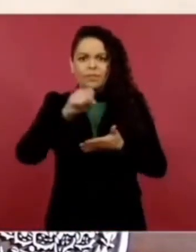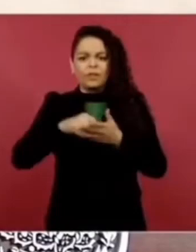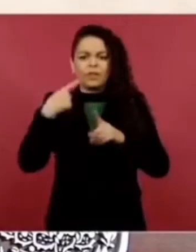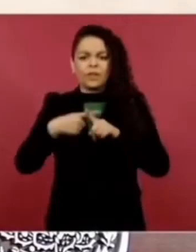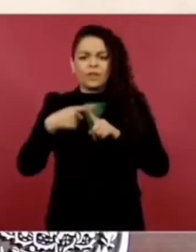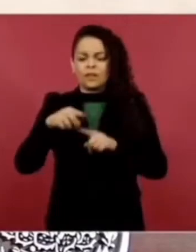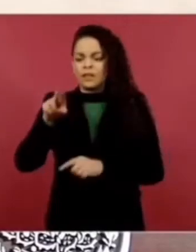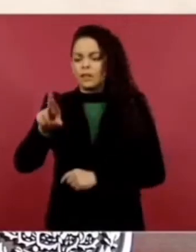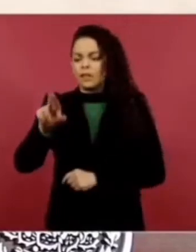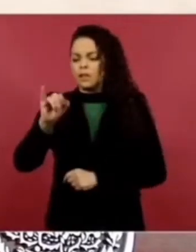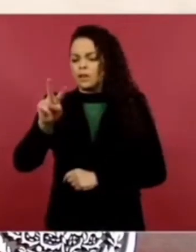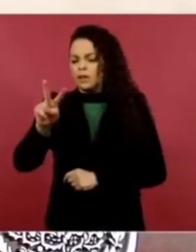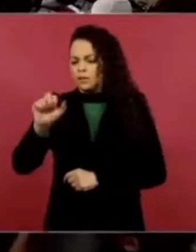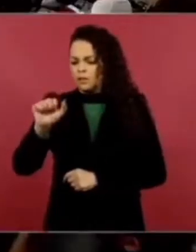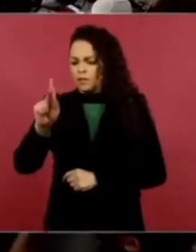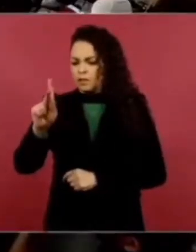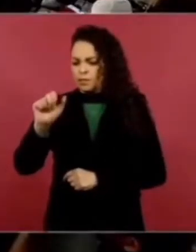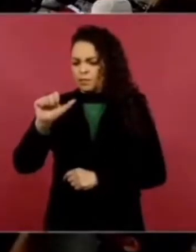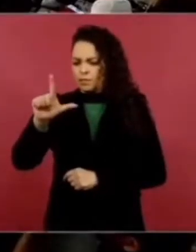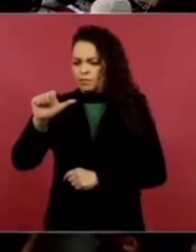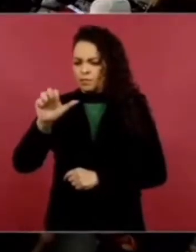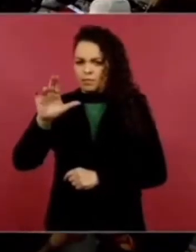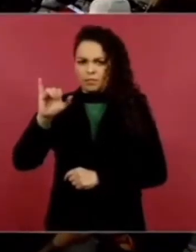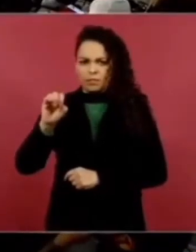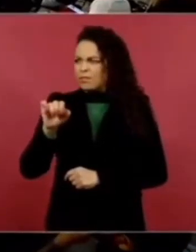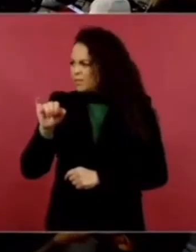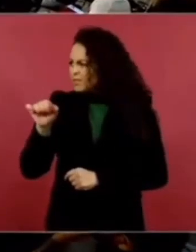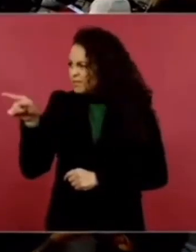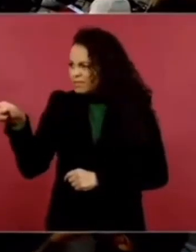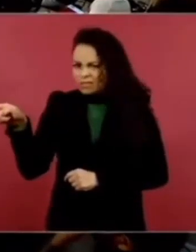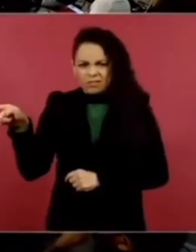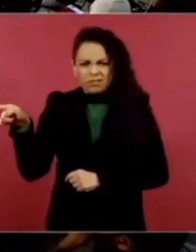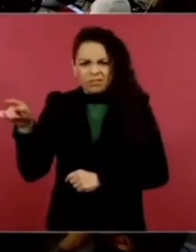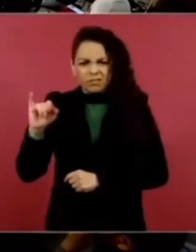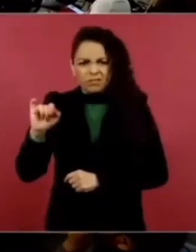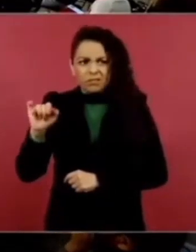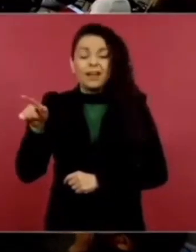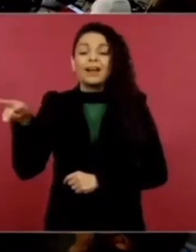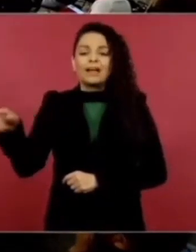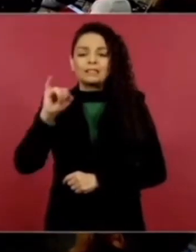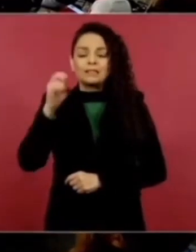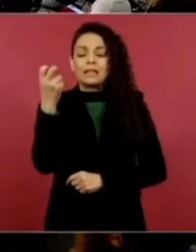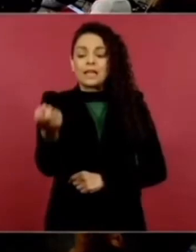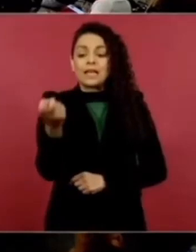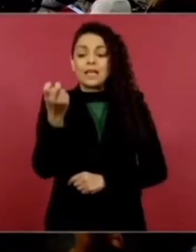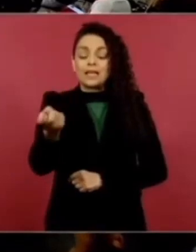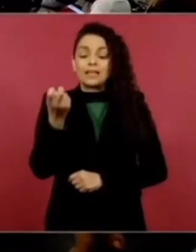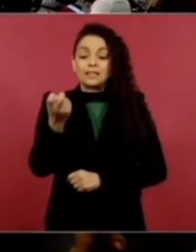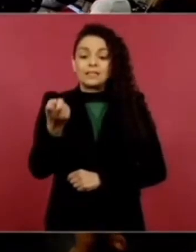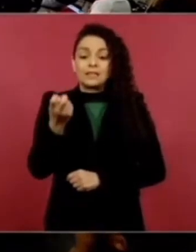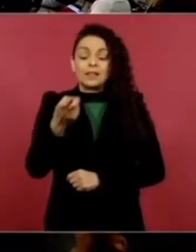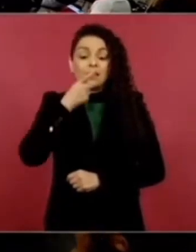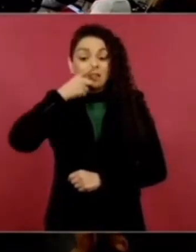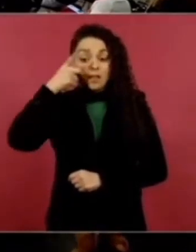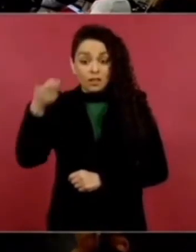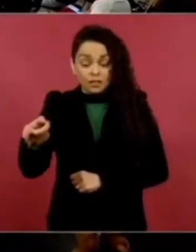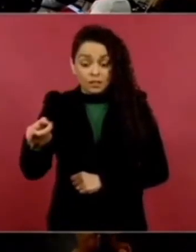creo que fue de él, ¿no? ¿Iba a usar el caso para atacar a Salinas? Ajá. Que íbamos a sacar